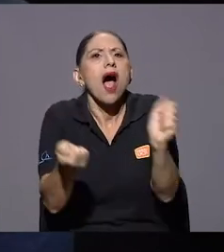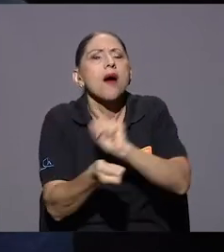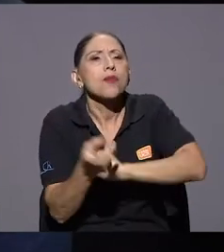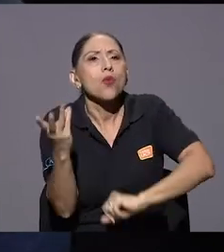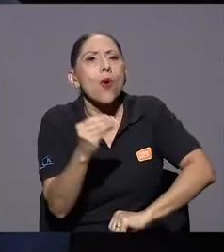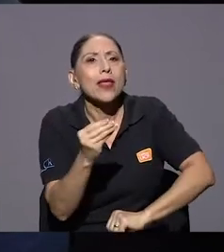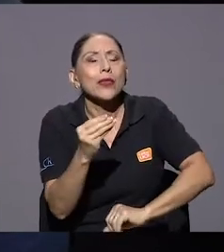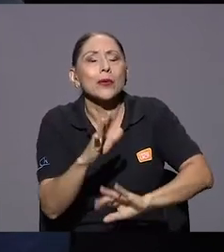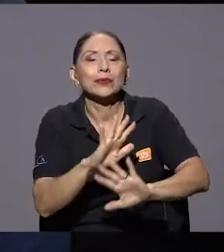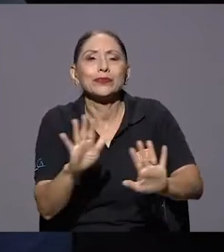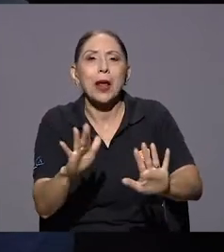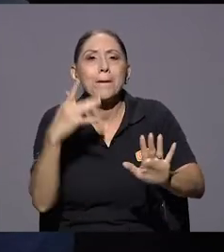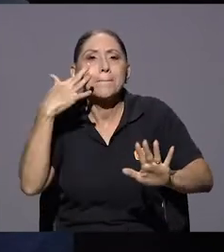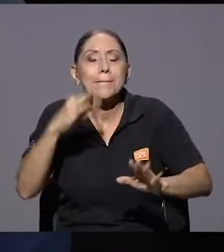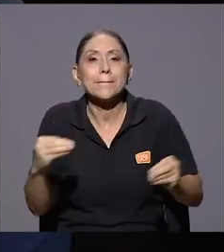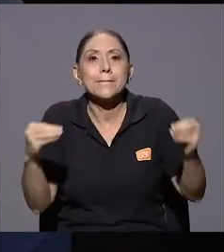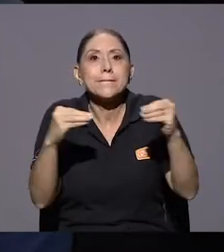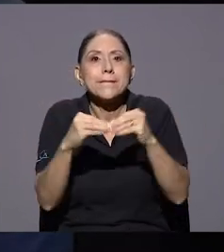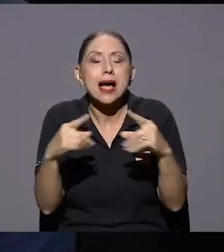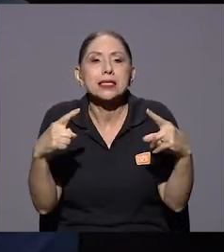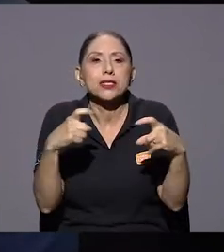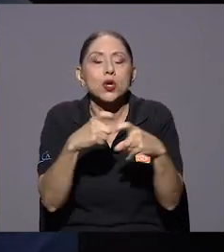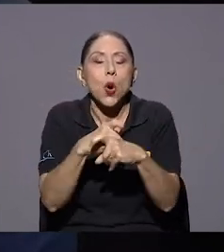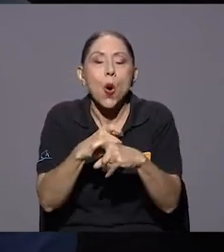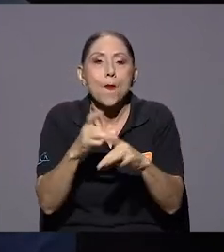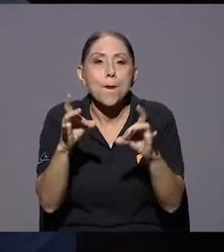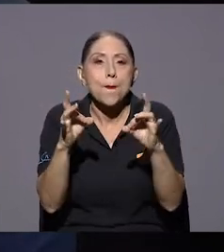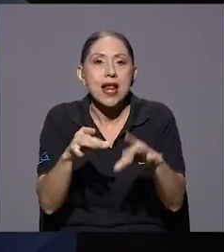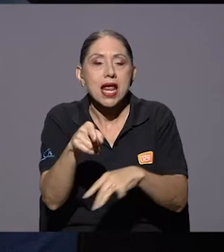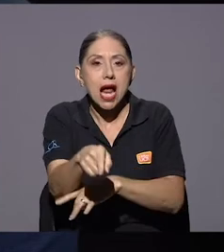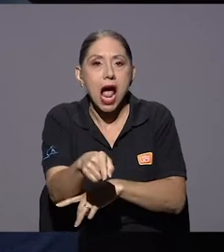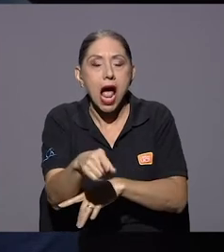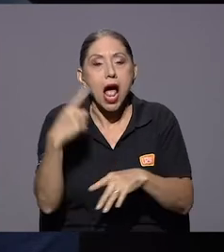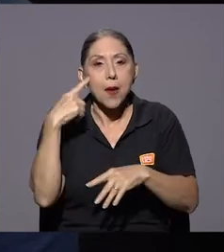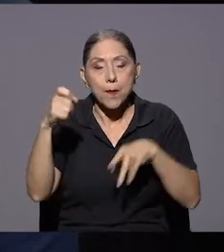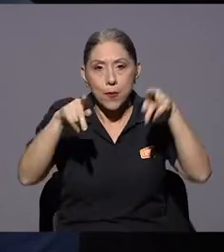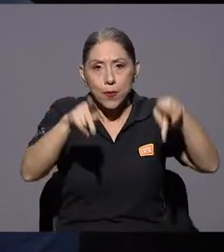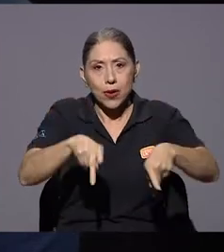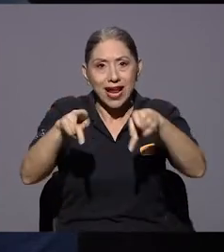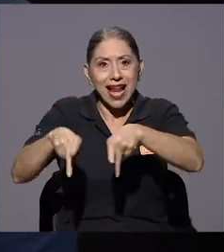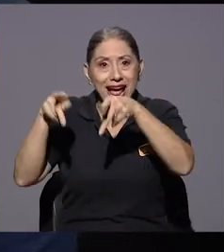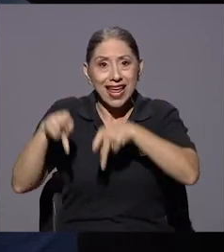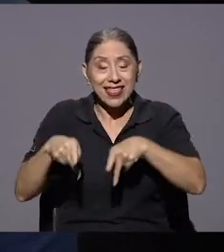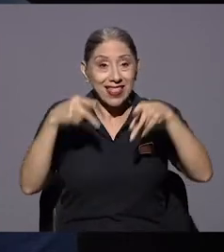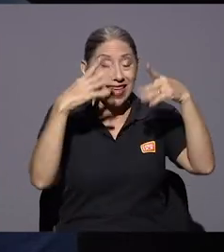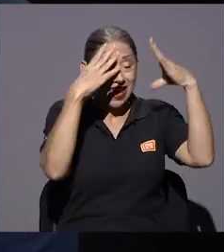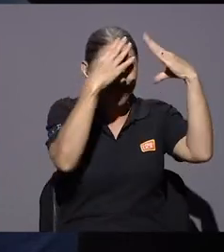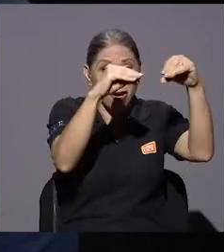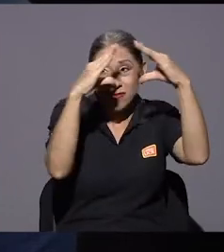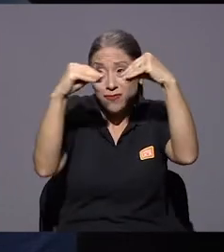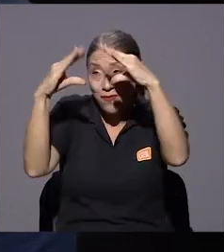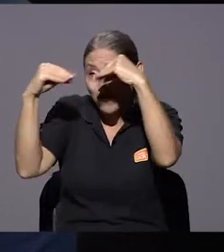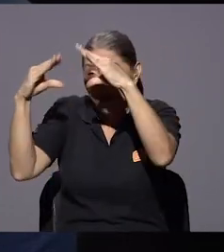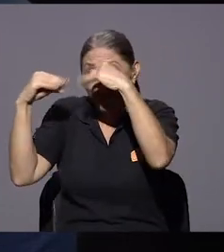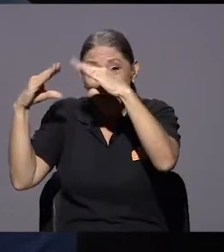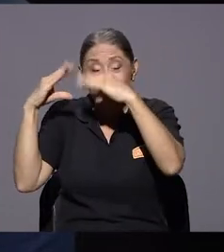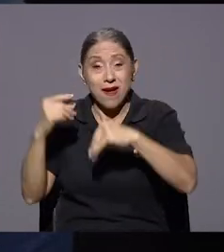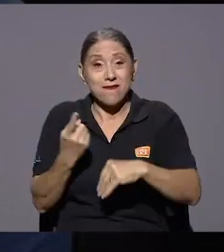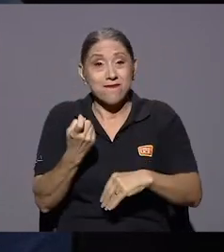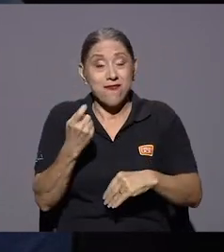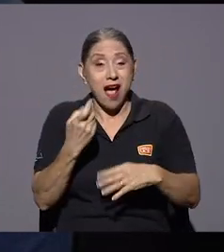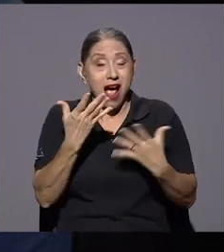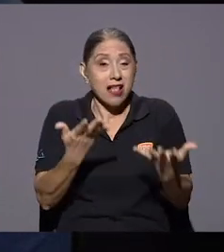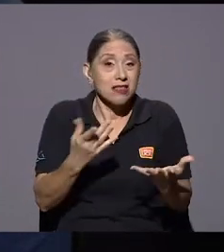más complicado porque al final de cuentas la gente que distribuye desinformación sistemática se ha